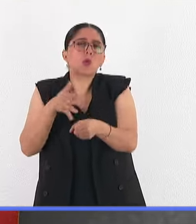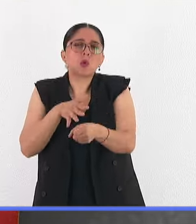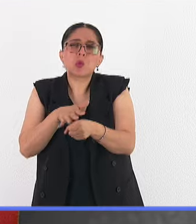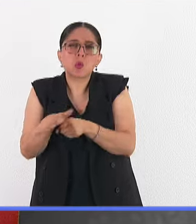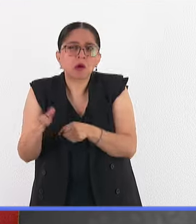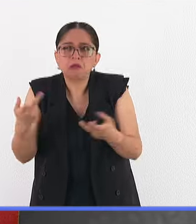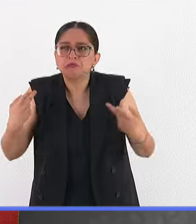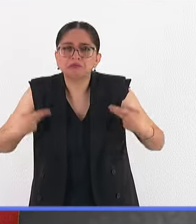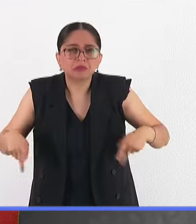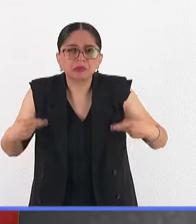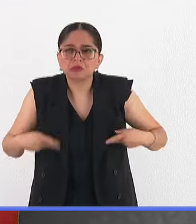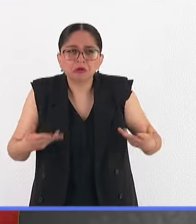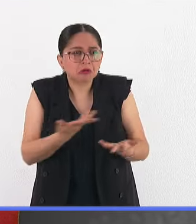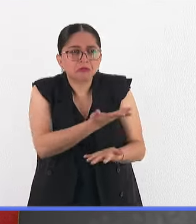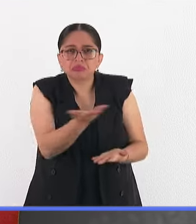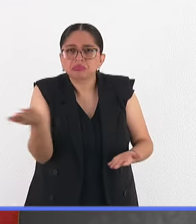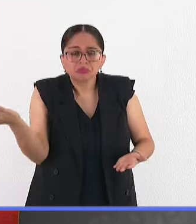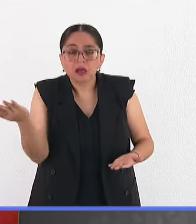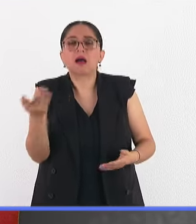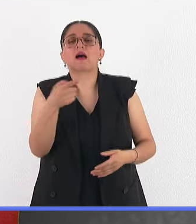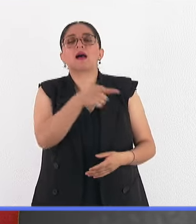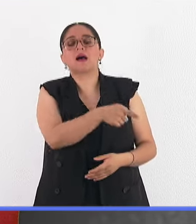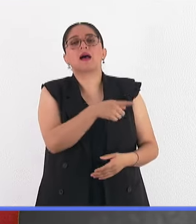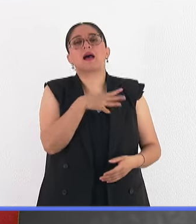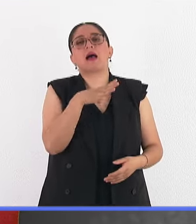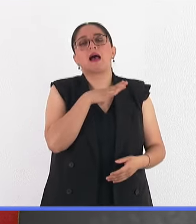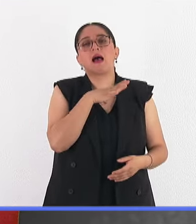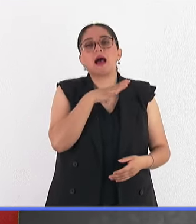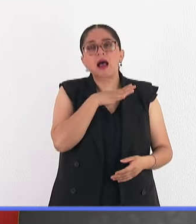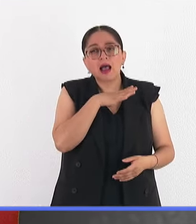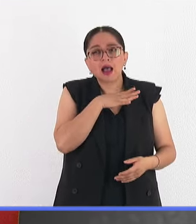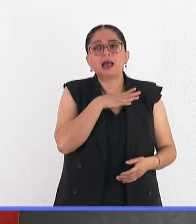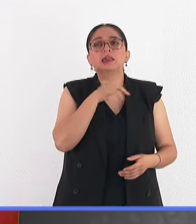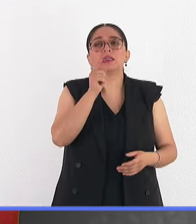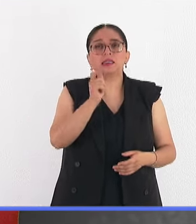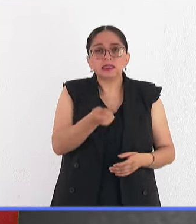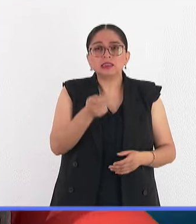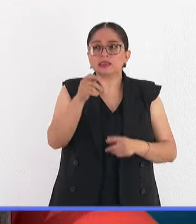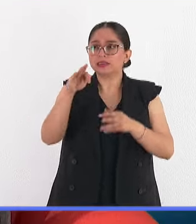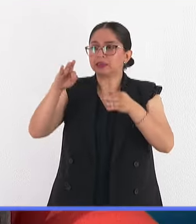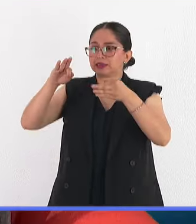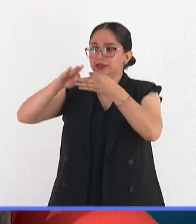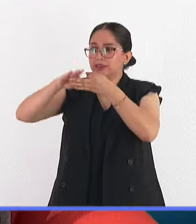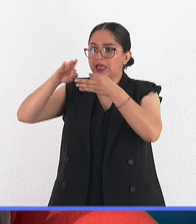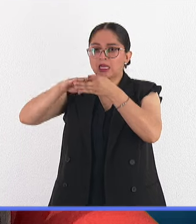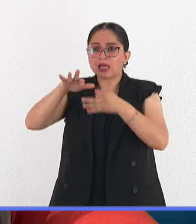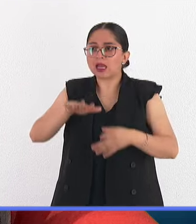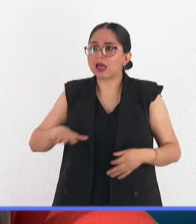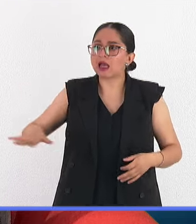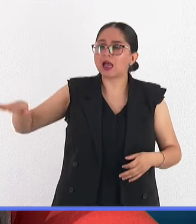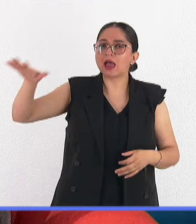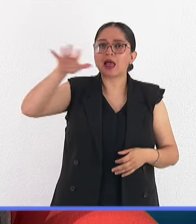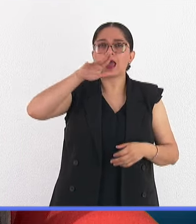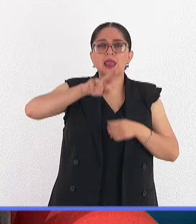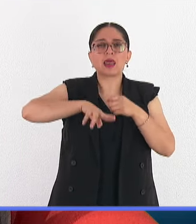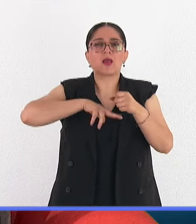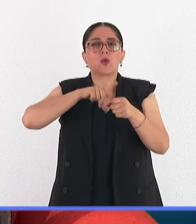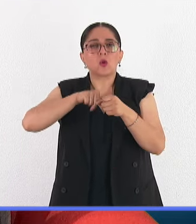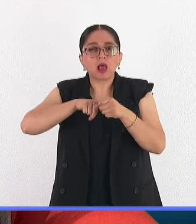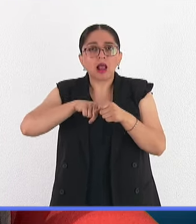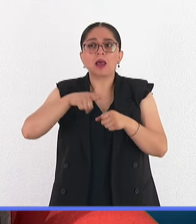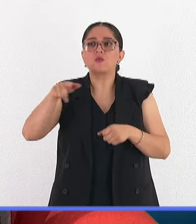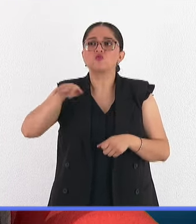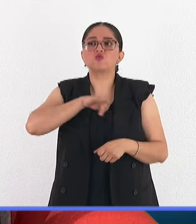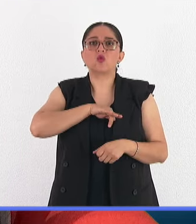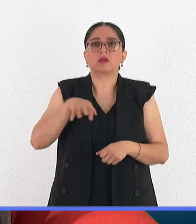que tengan todo el contorno ecológico que permita la existencia de la